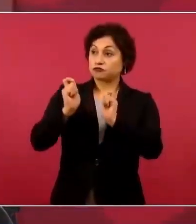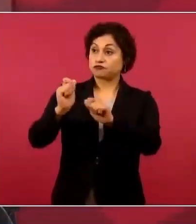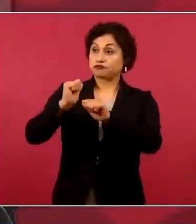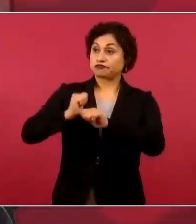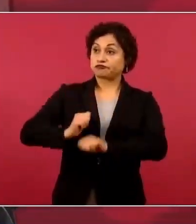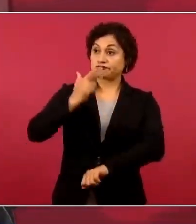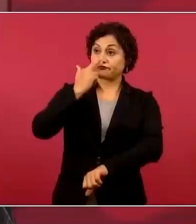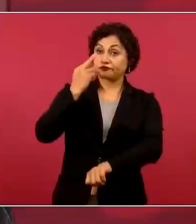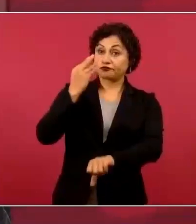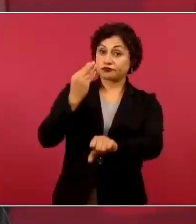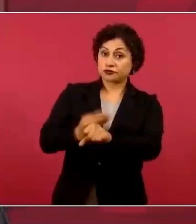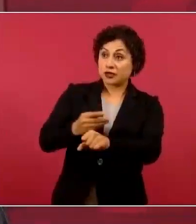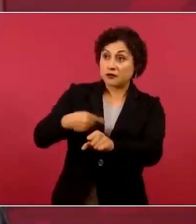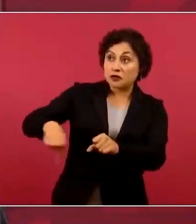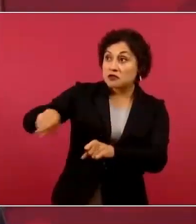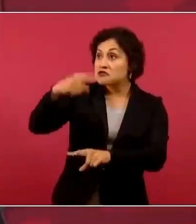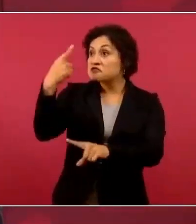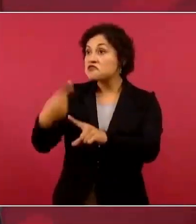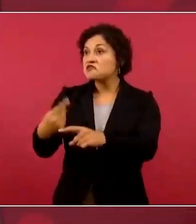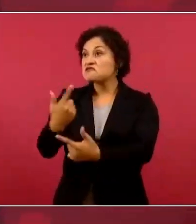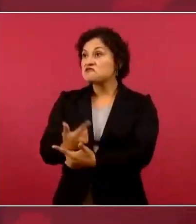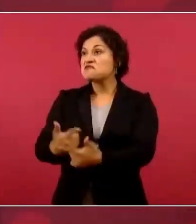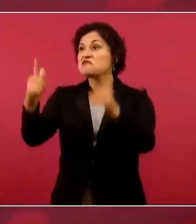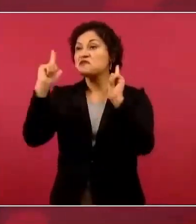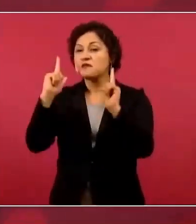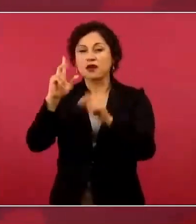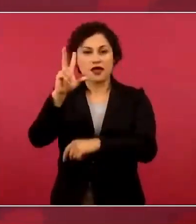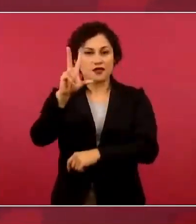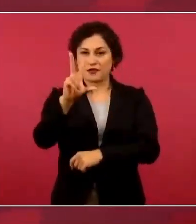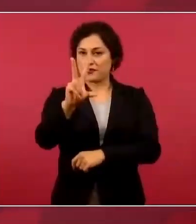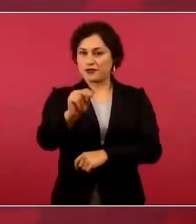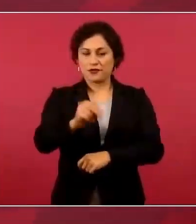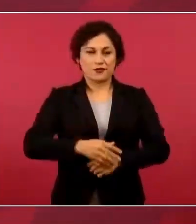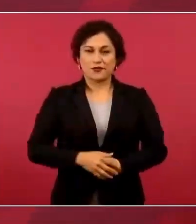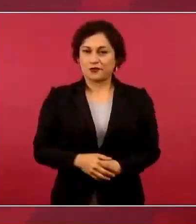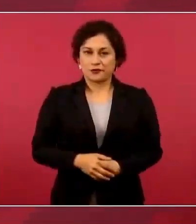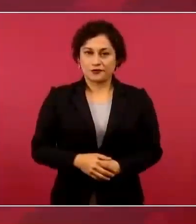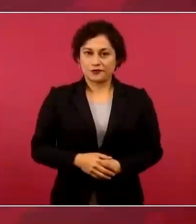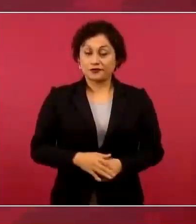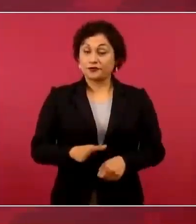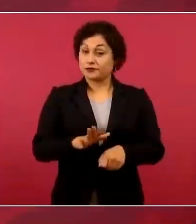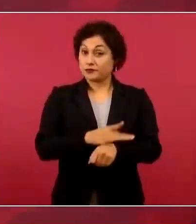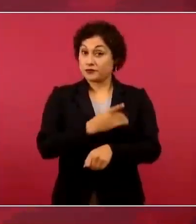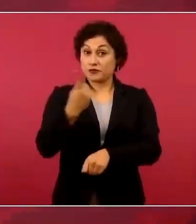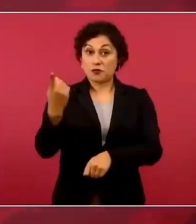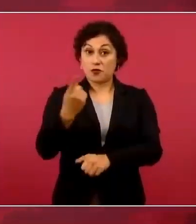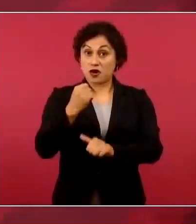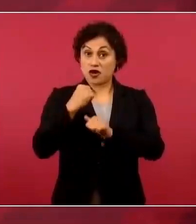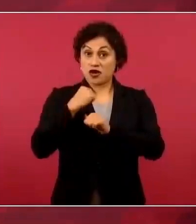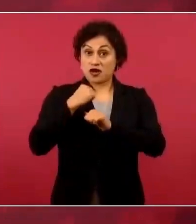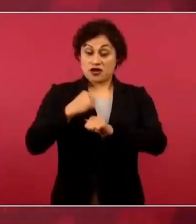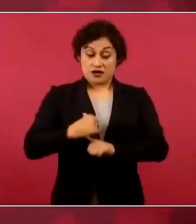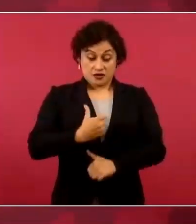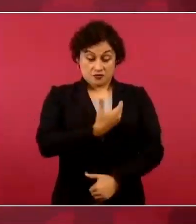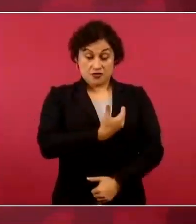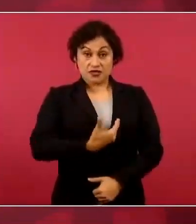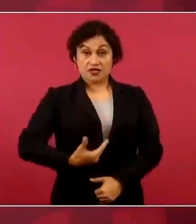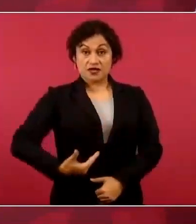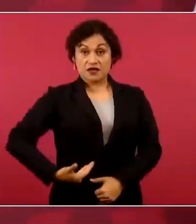como el que implica ser presidente de México, no cualquiera.